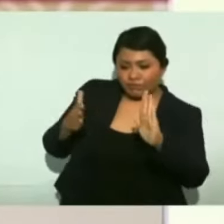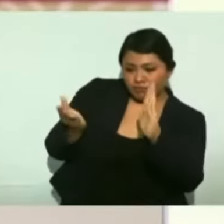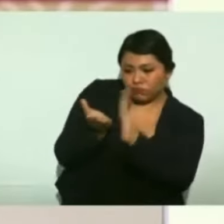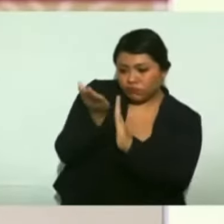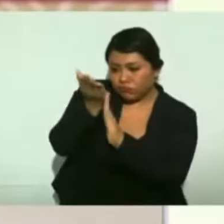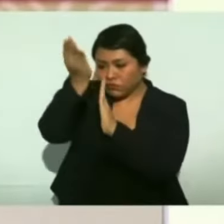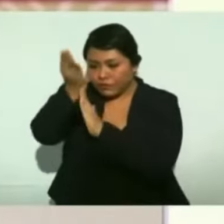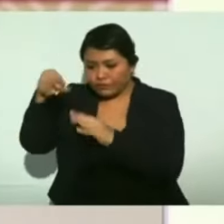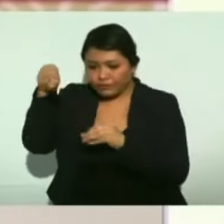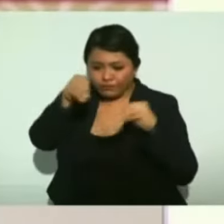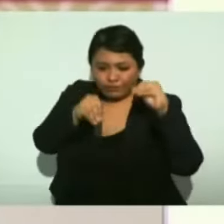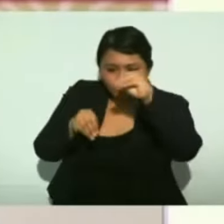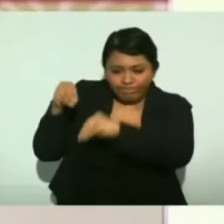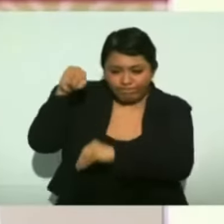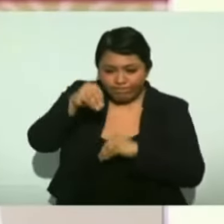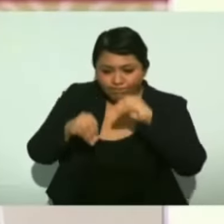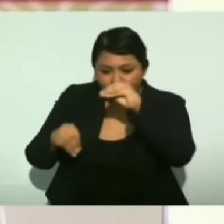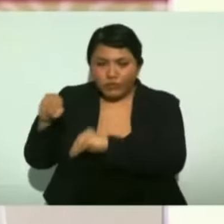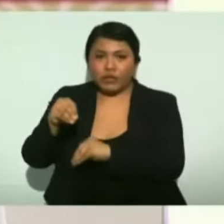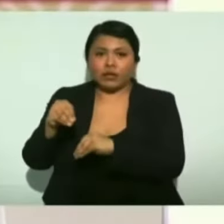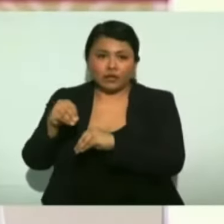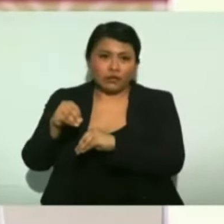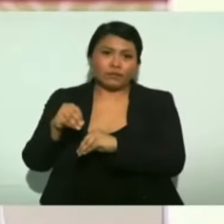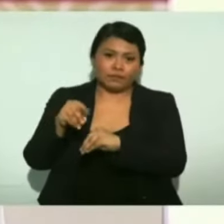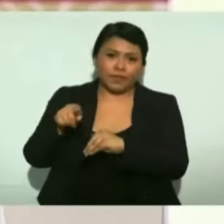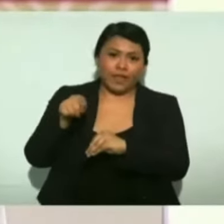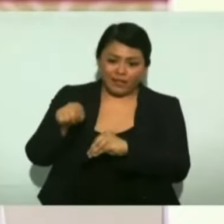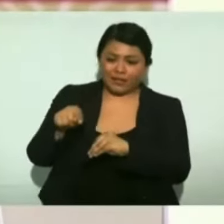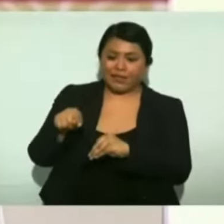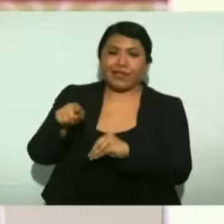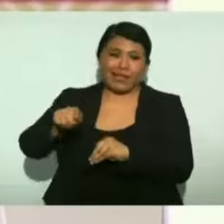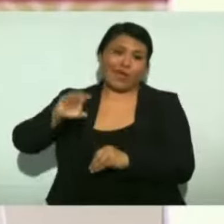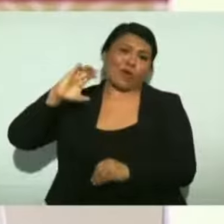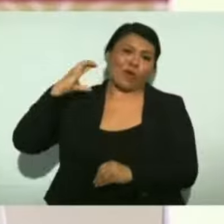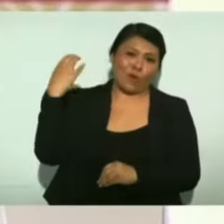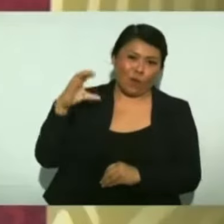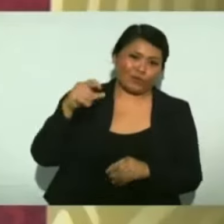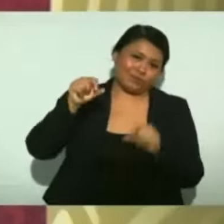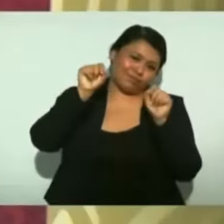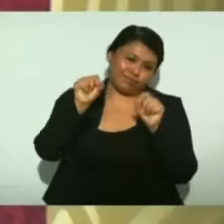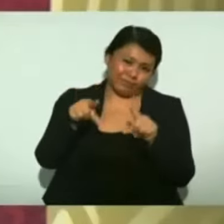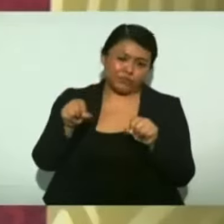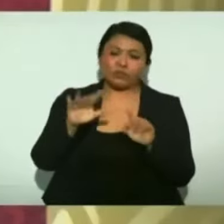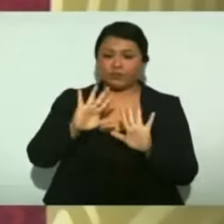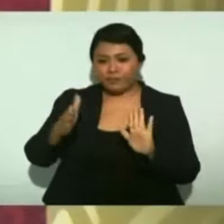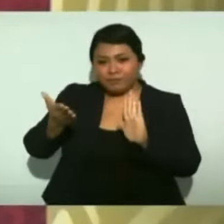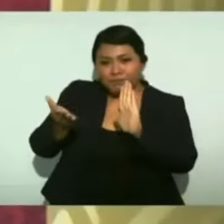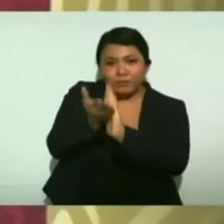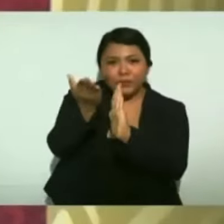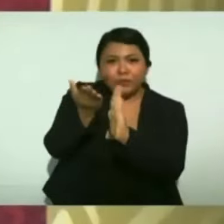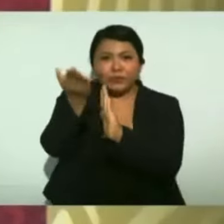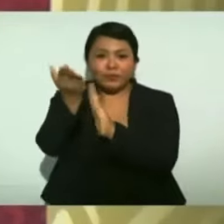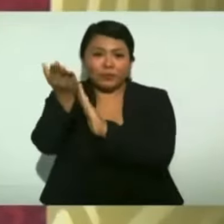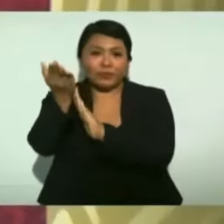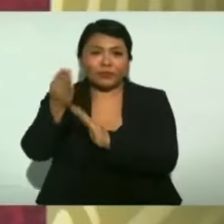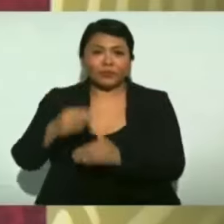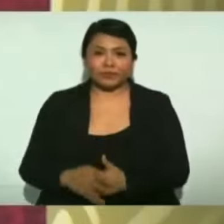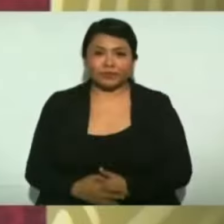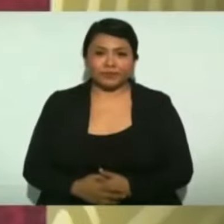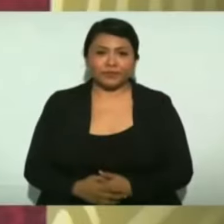y se rehabilitó el puerto de Coatzacoalcos. Ya volvió